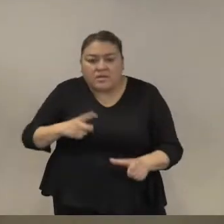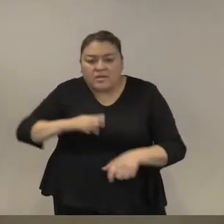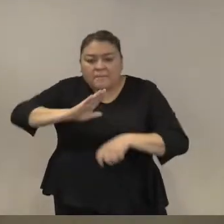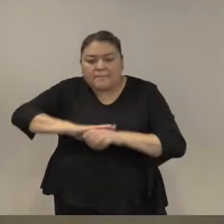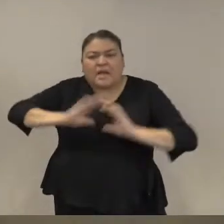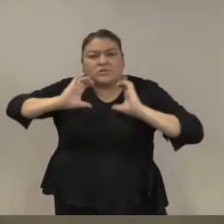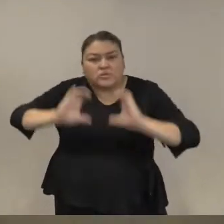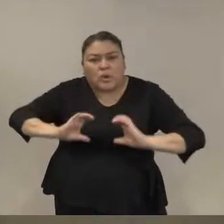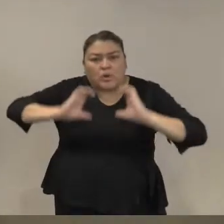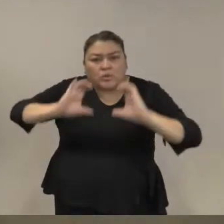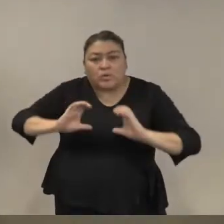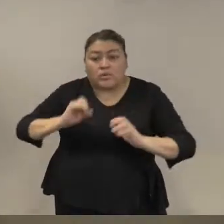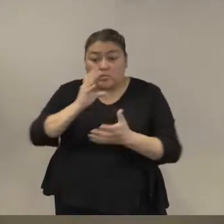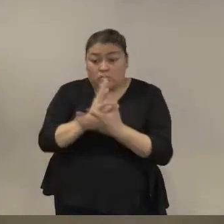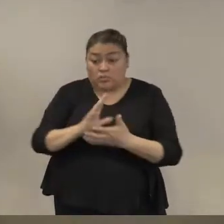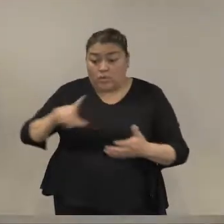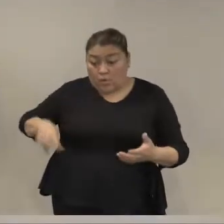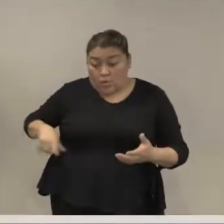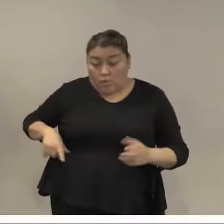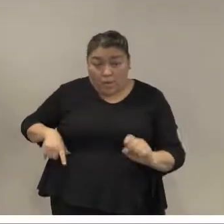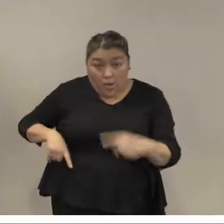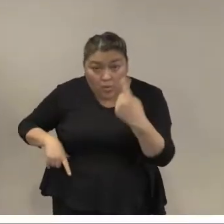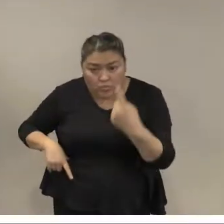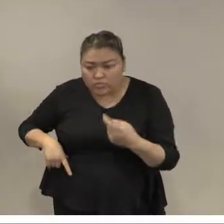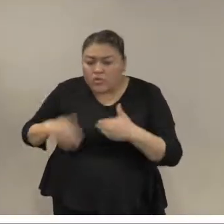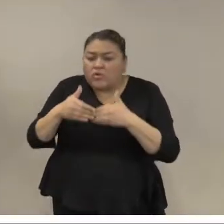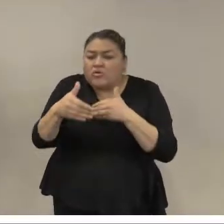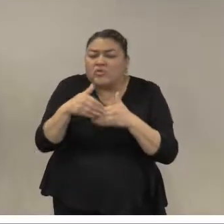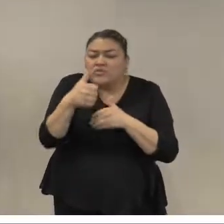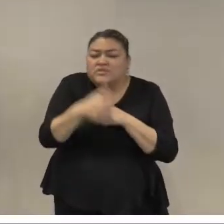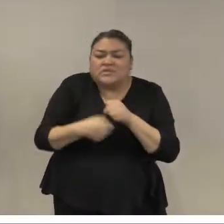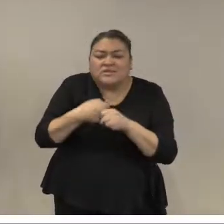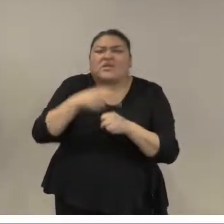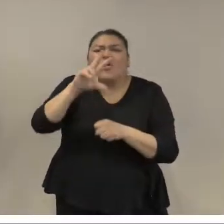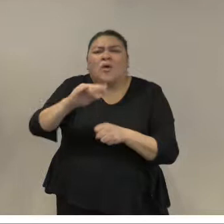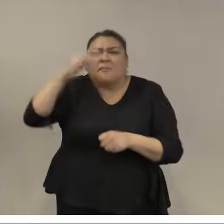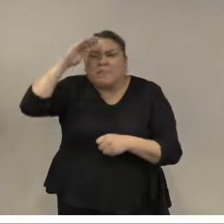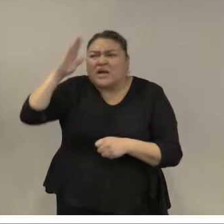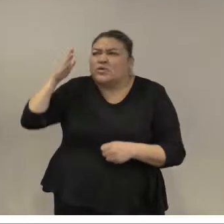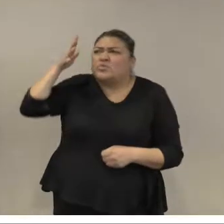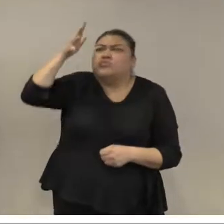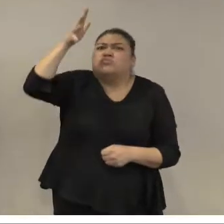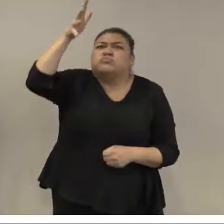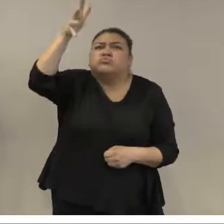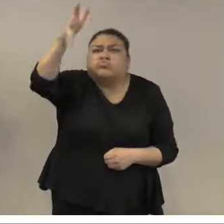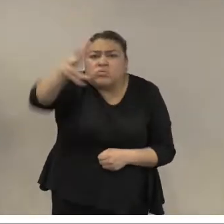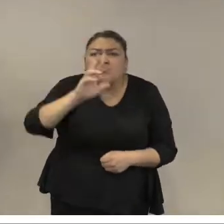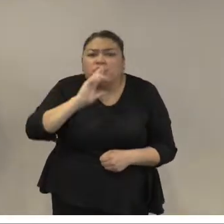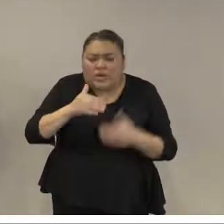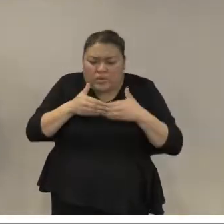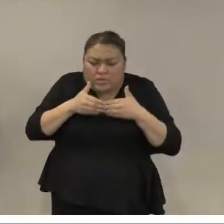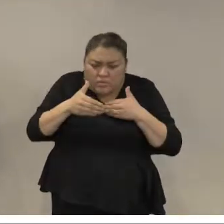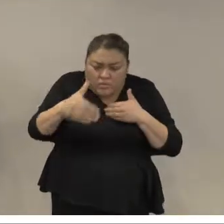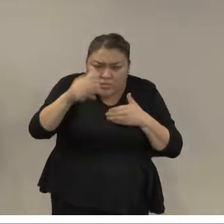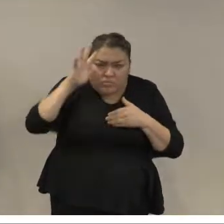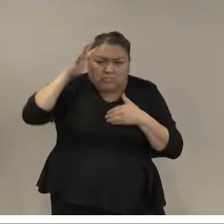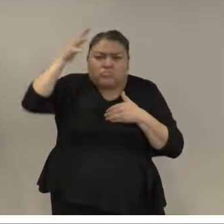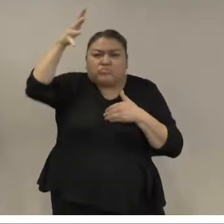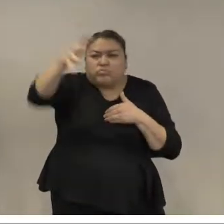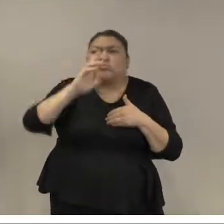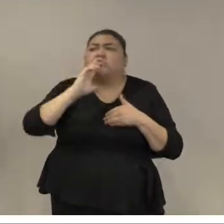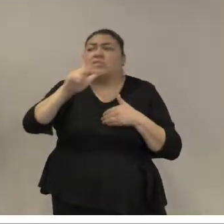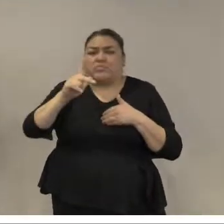más allá del gobierno actual hay que pensar en construir sobre el largo plazo si se mantenga el compromiso las ganancias serán